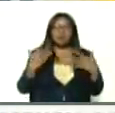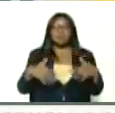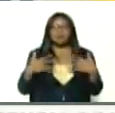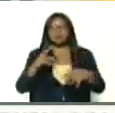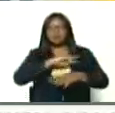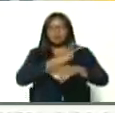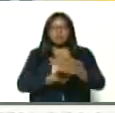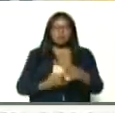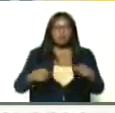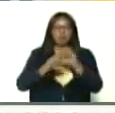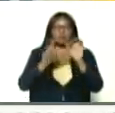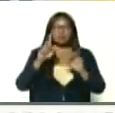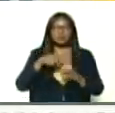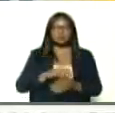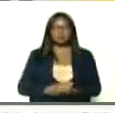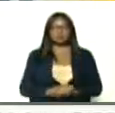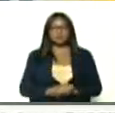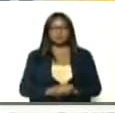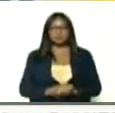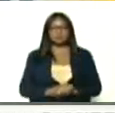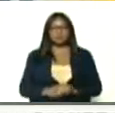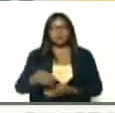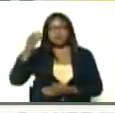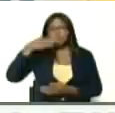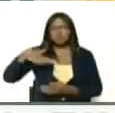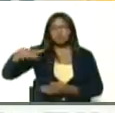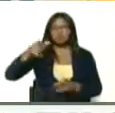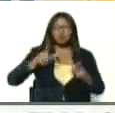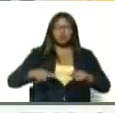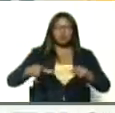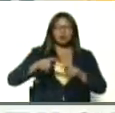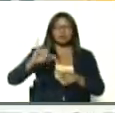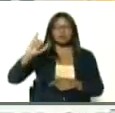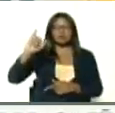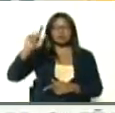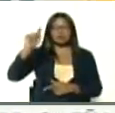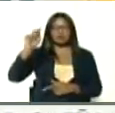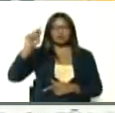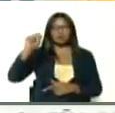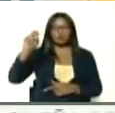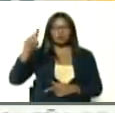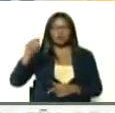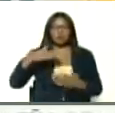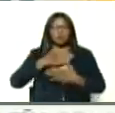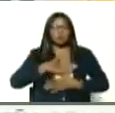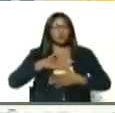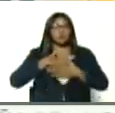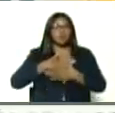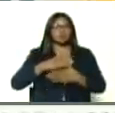fortalecimiento, del pueblo, acá, en Inotú, con generar, las condiciones, para que, nuestros,